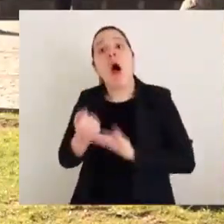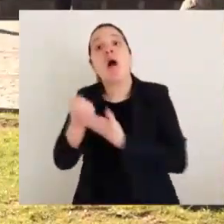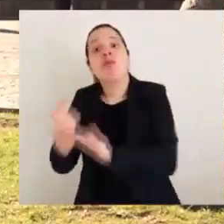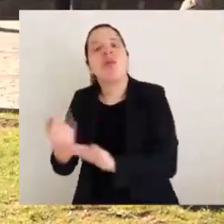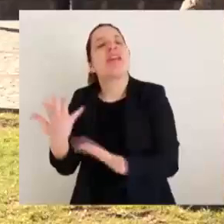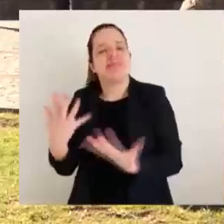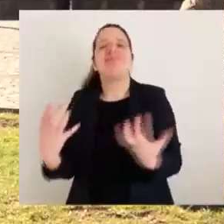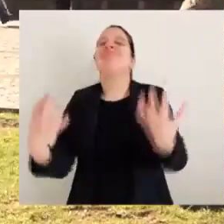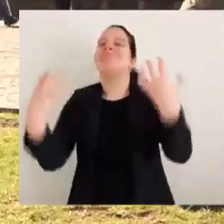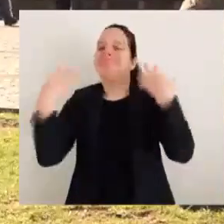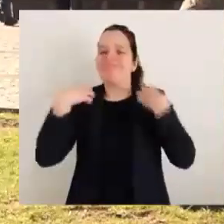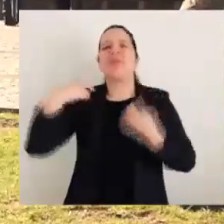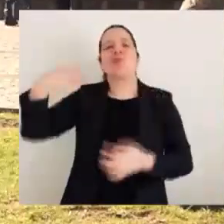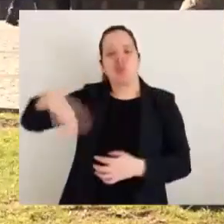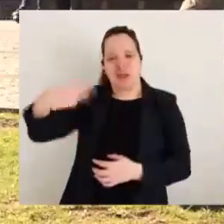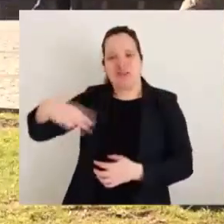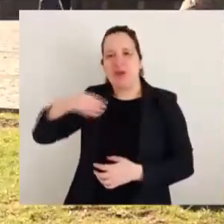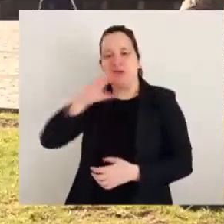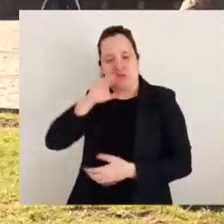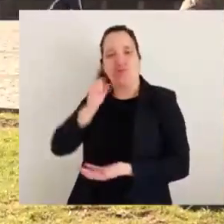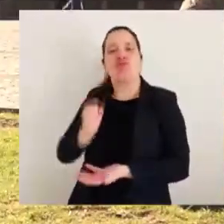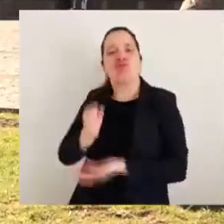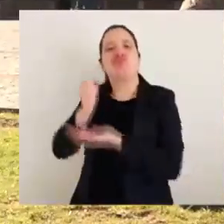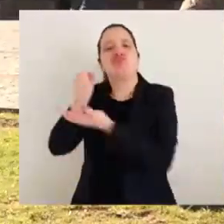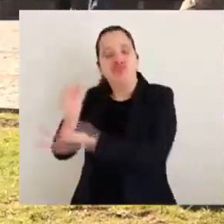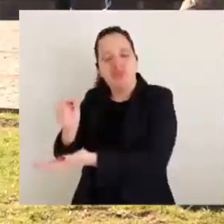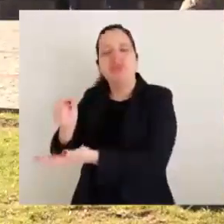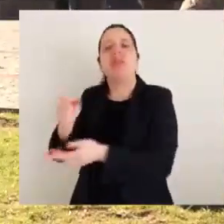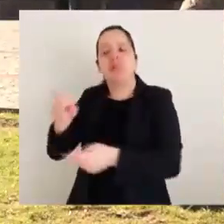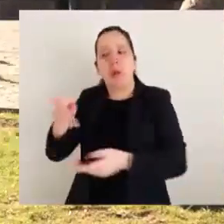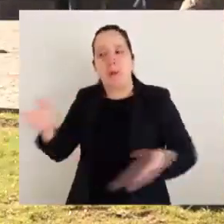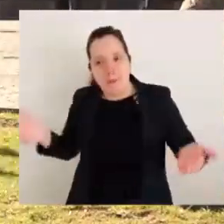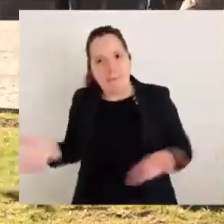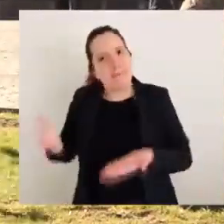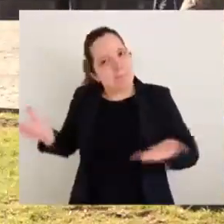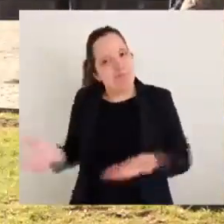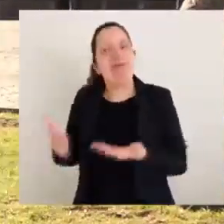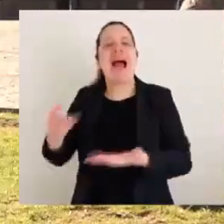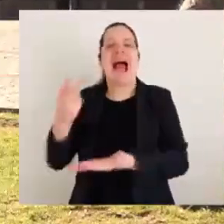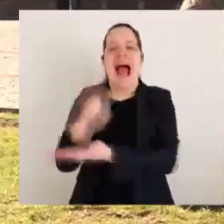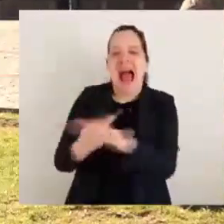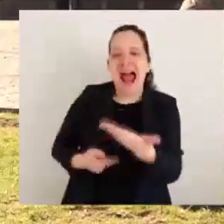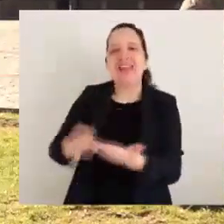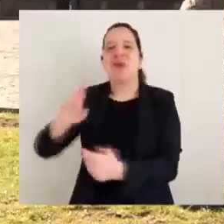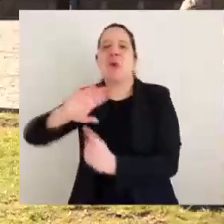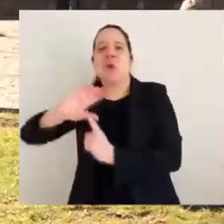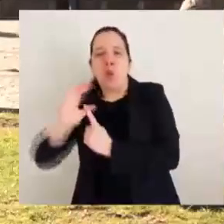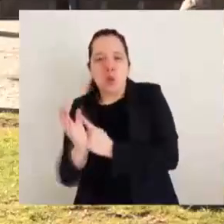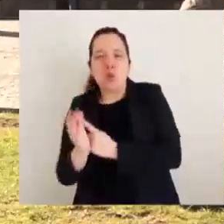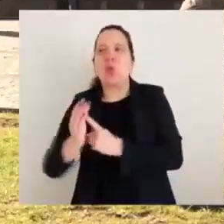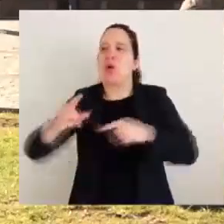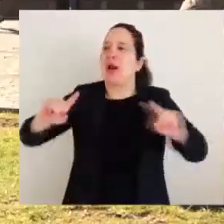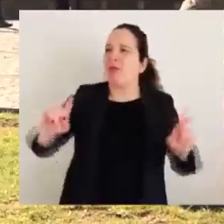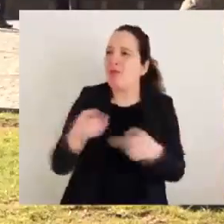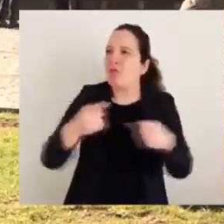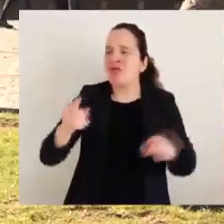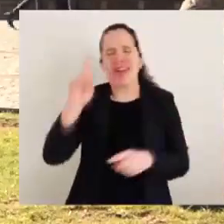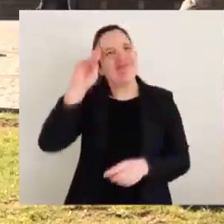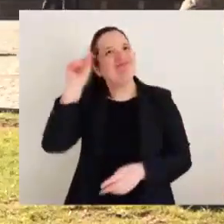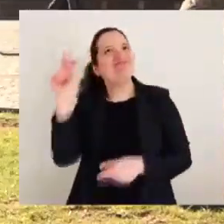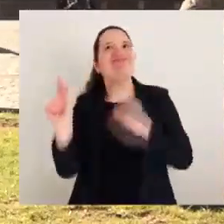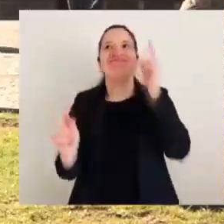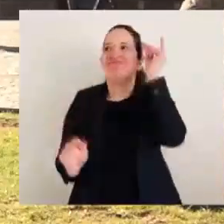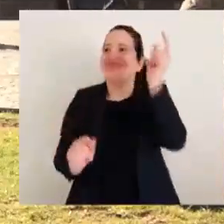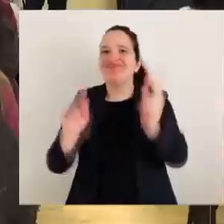como le habíamos dicho, de las tareas en las que se enfoca la Municipalidad de Concepción para seguir fomentando el arte y la cultura, pero sobre todo la creación